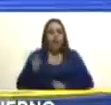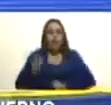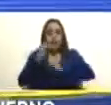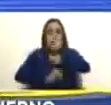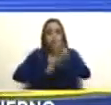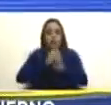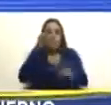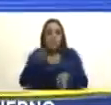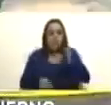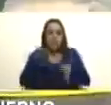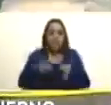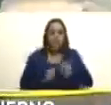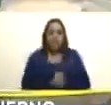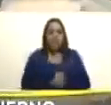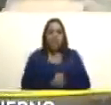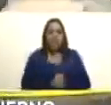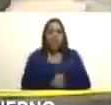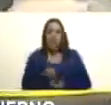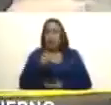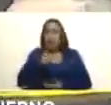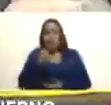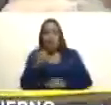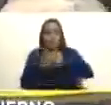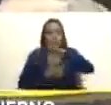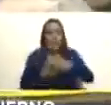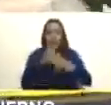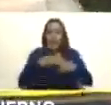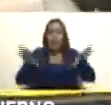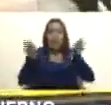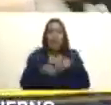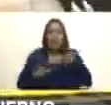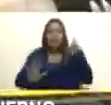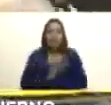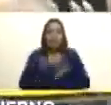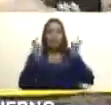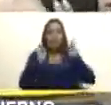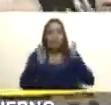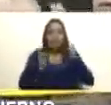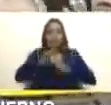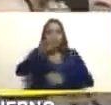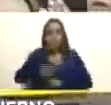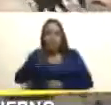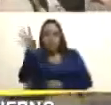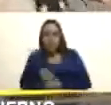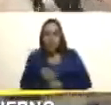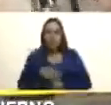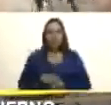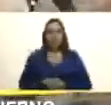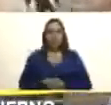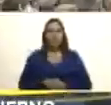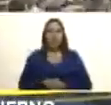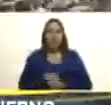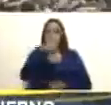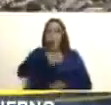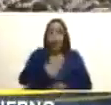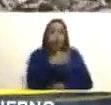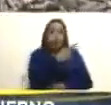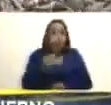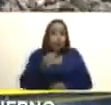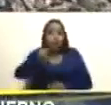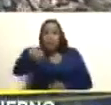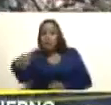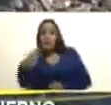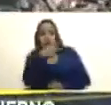Internacional de Justicia en ninguna circunstancia sobre el tema de la Guayana Ezequiva ni hoy ni